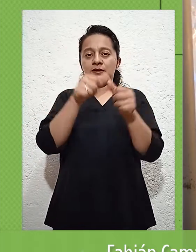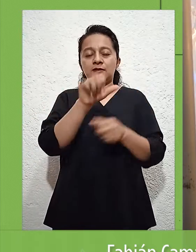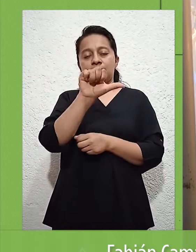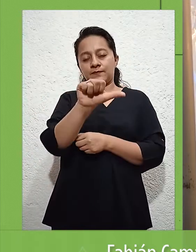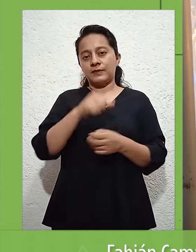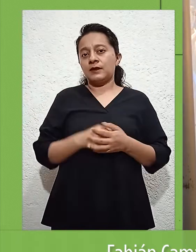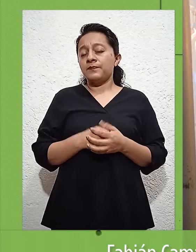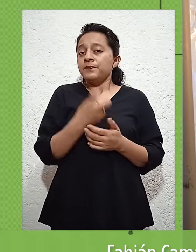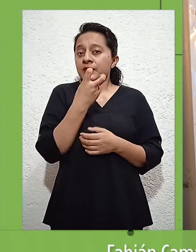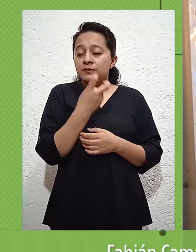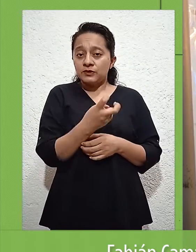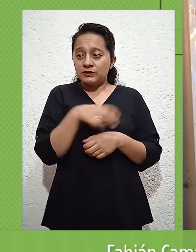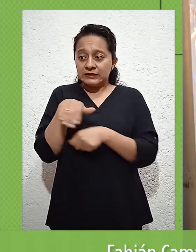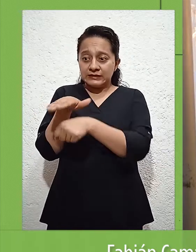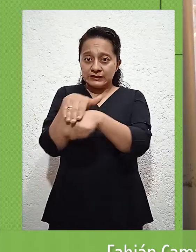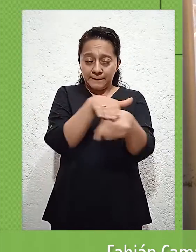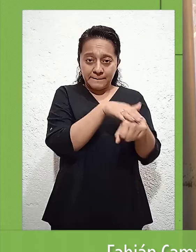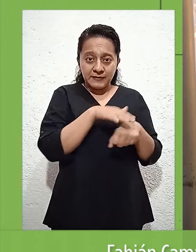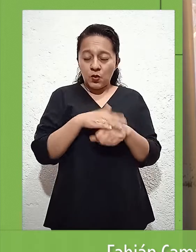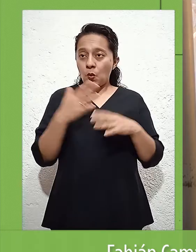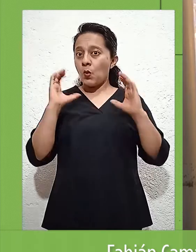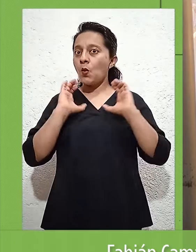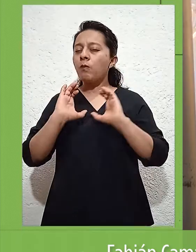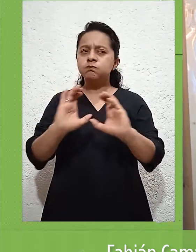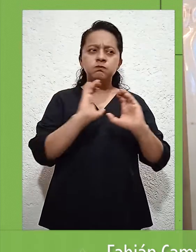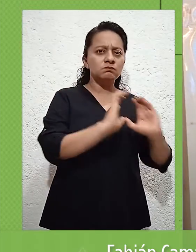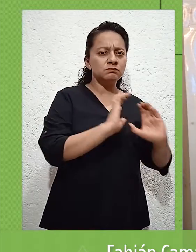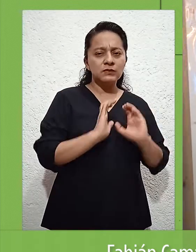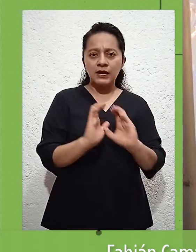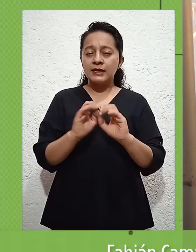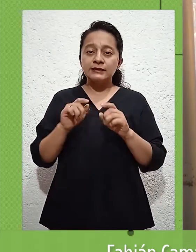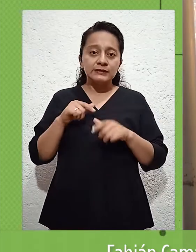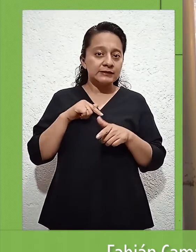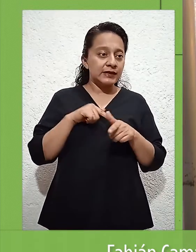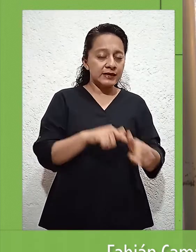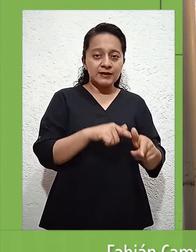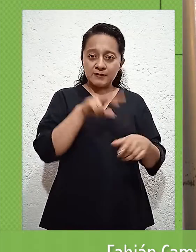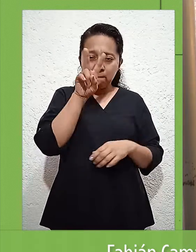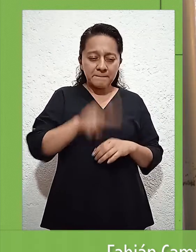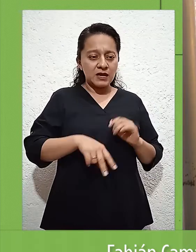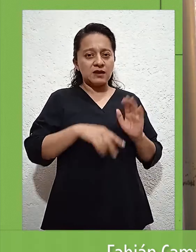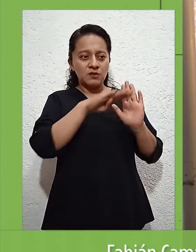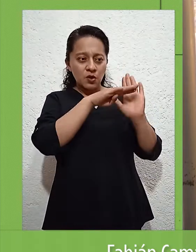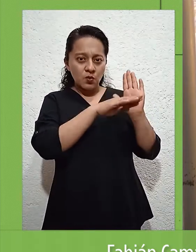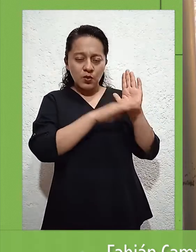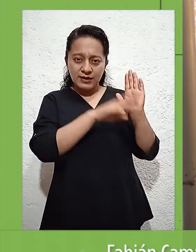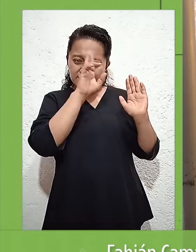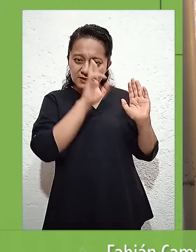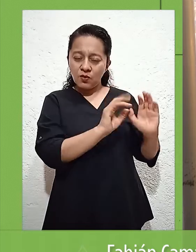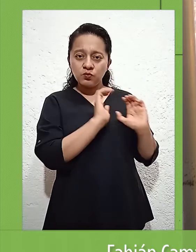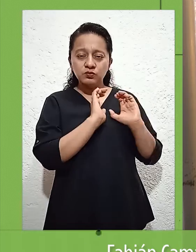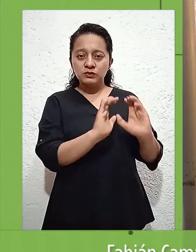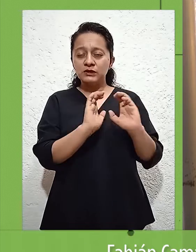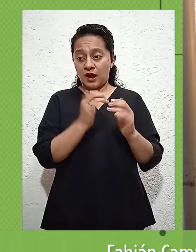manteniendo alertas ante una contingencia como la que estamos viviendo, a no relajarnos y a no desprendernos de la idea de que de